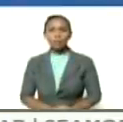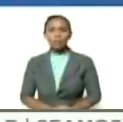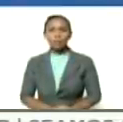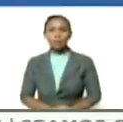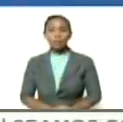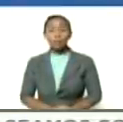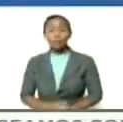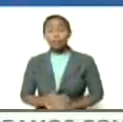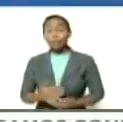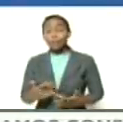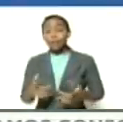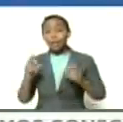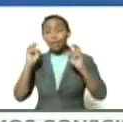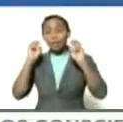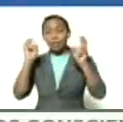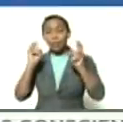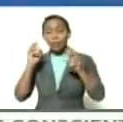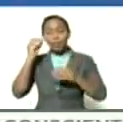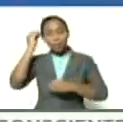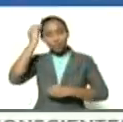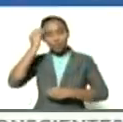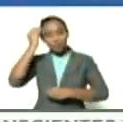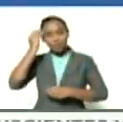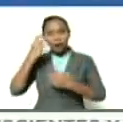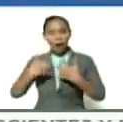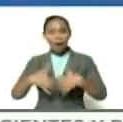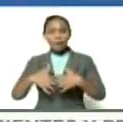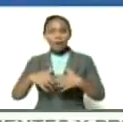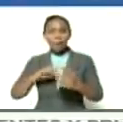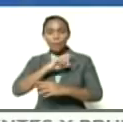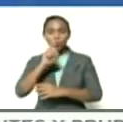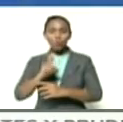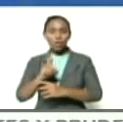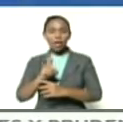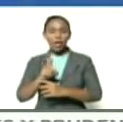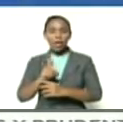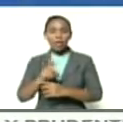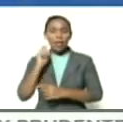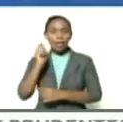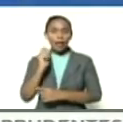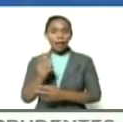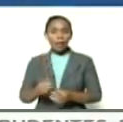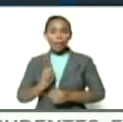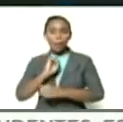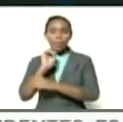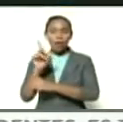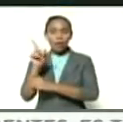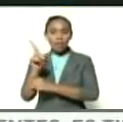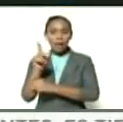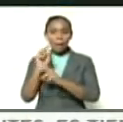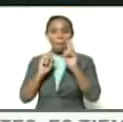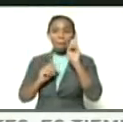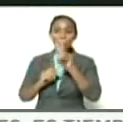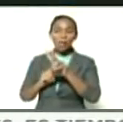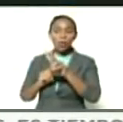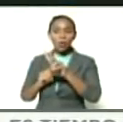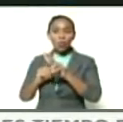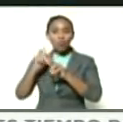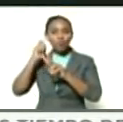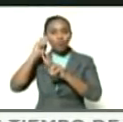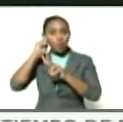valga estas reflexiones para completar la pregunta y la tarea que le hemos mandado por allá veo a Gabriela Peña